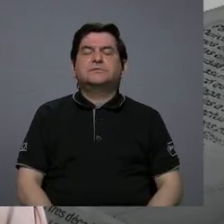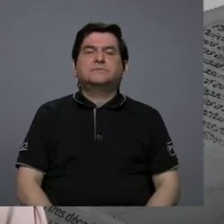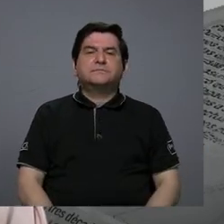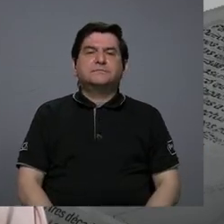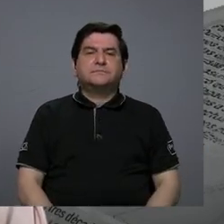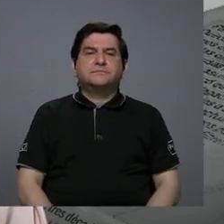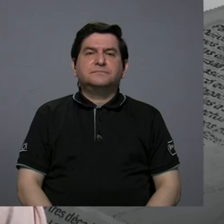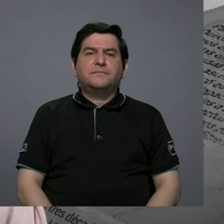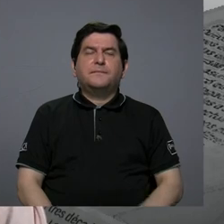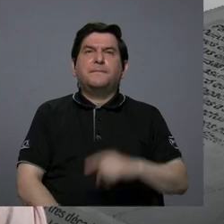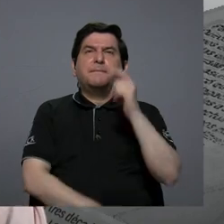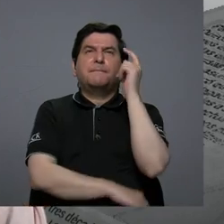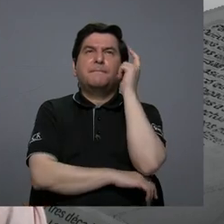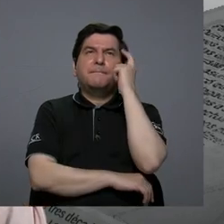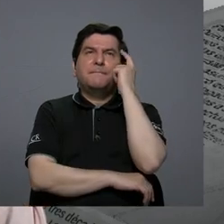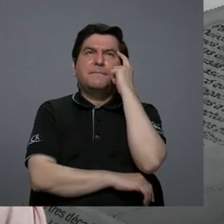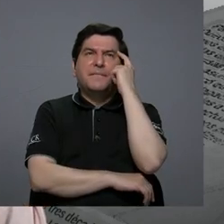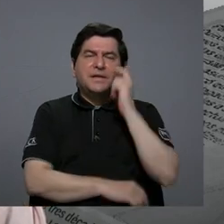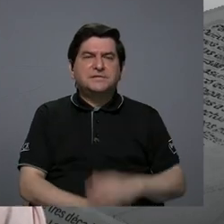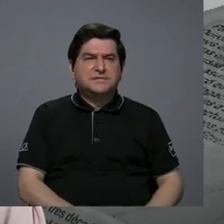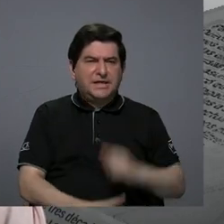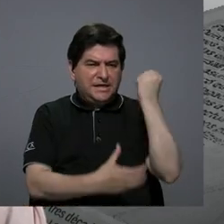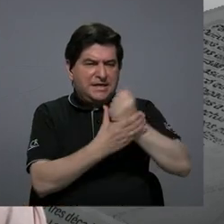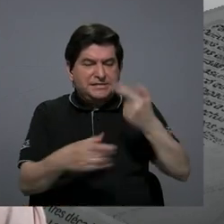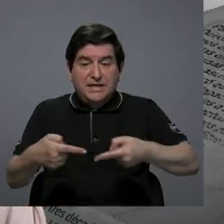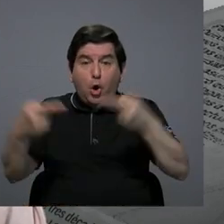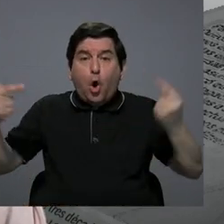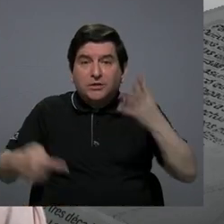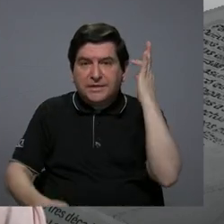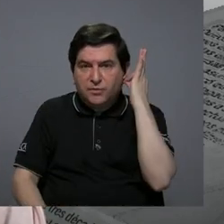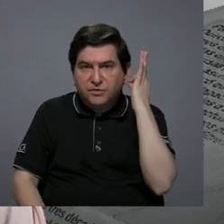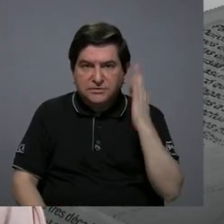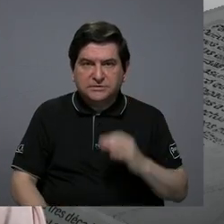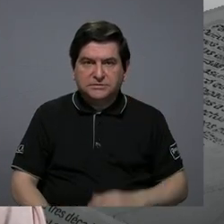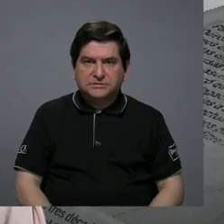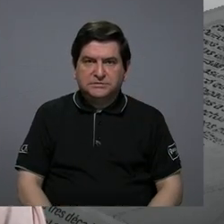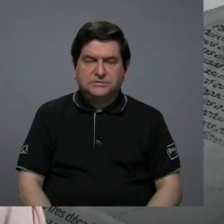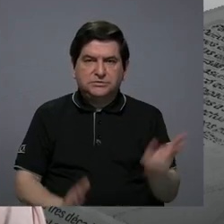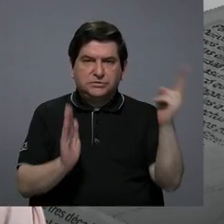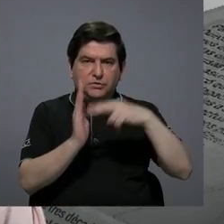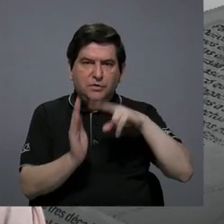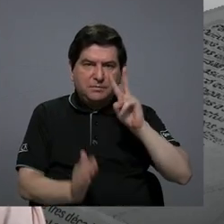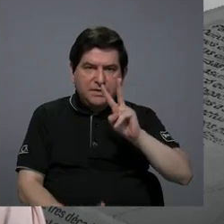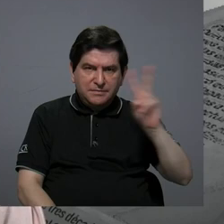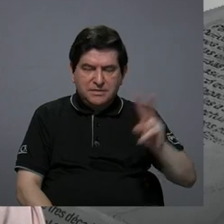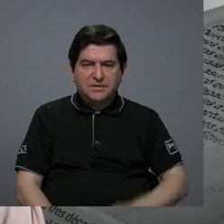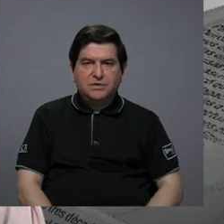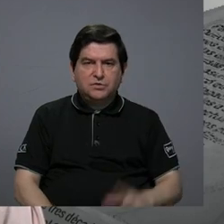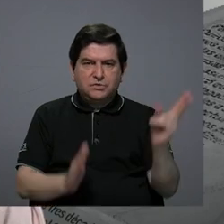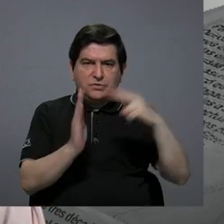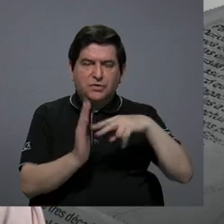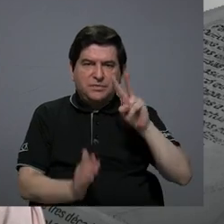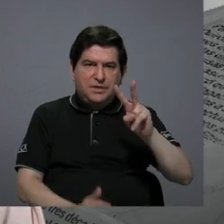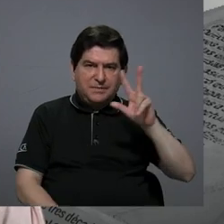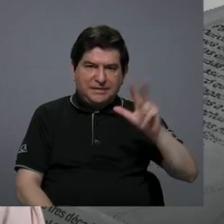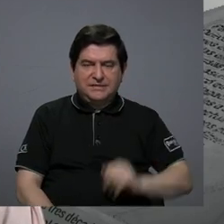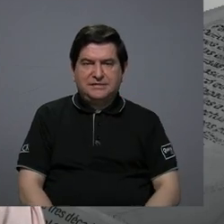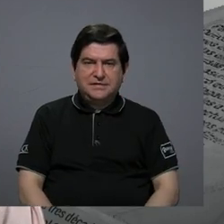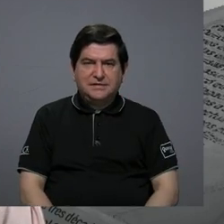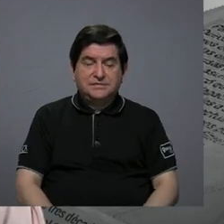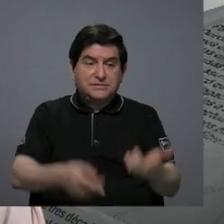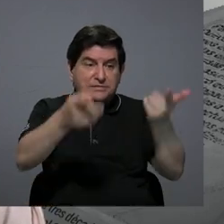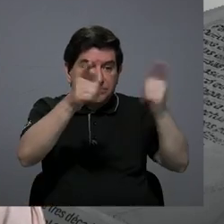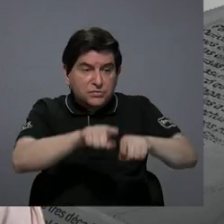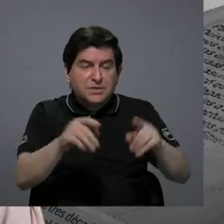si pensamos en los homicidios en el 2022 y en el 2023 se